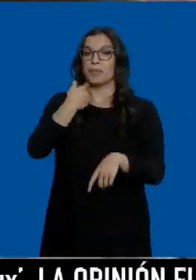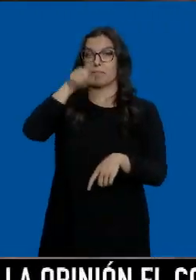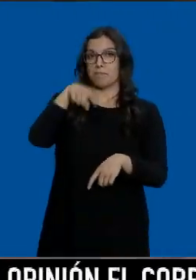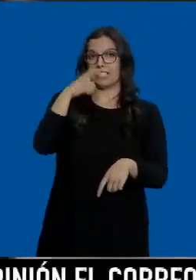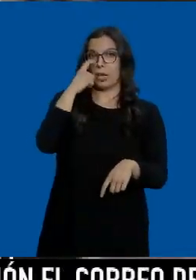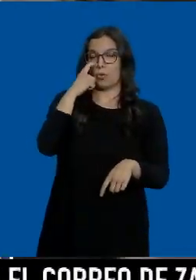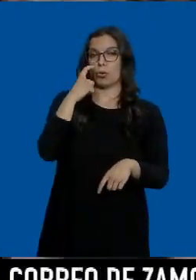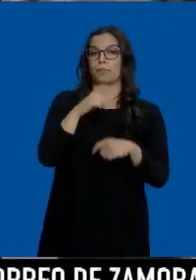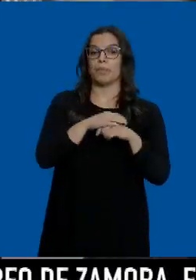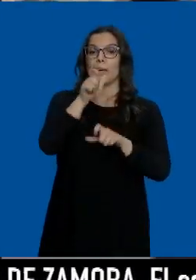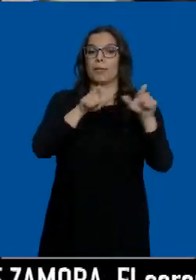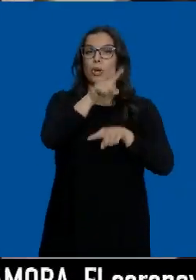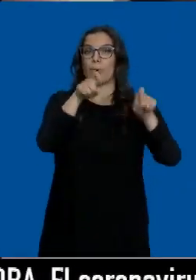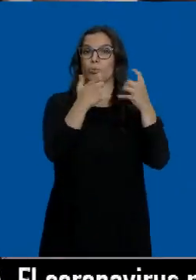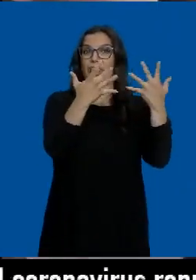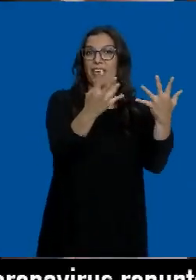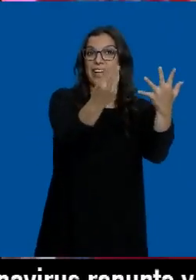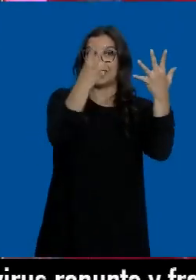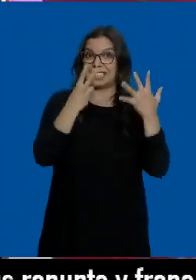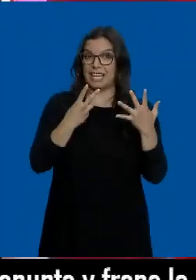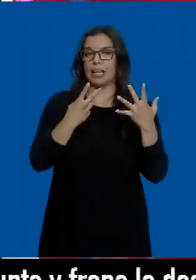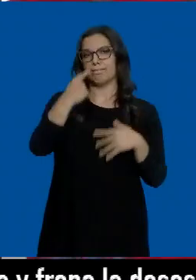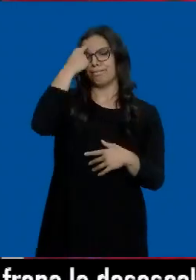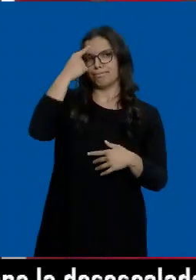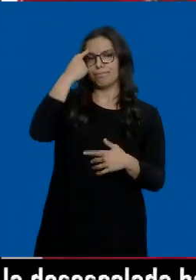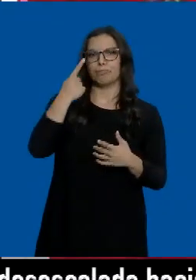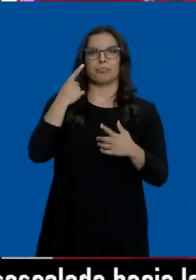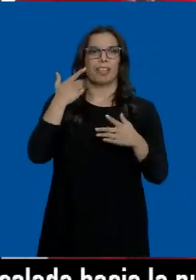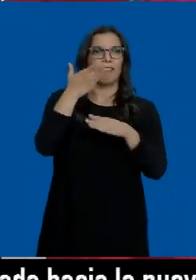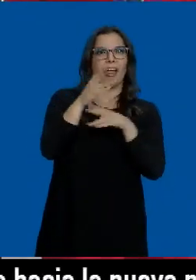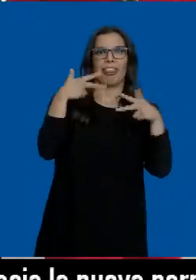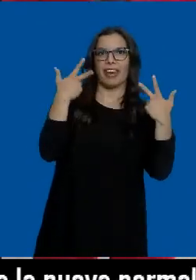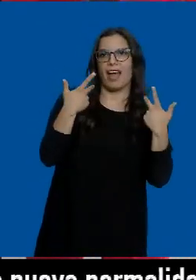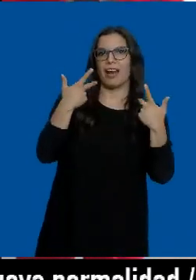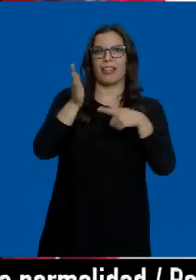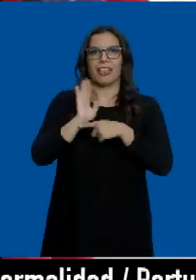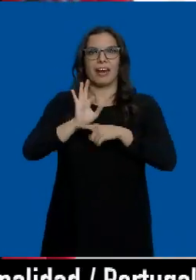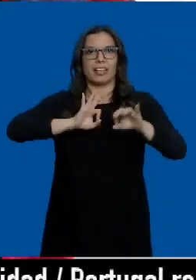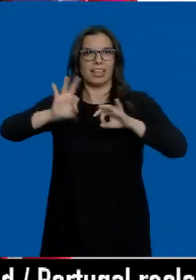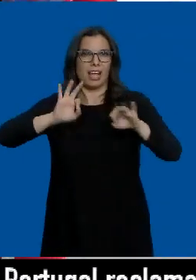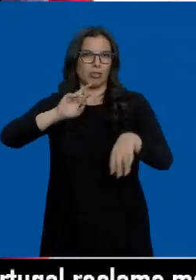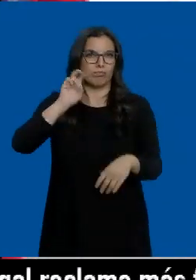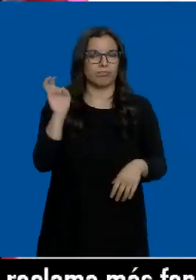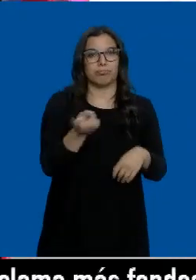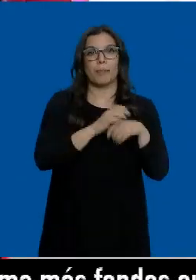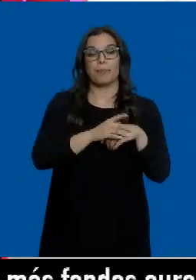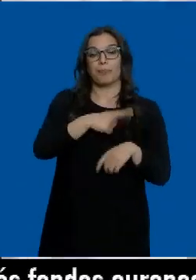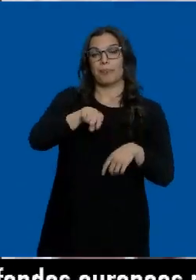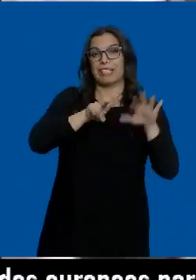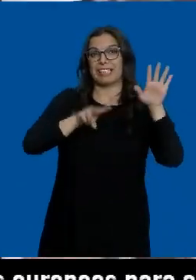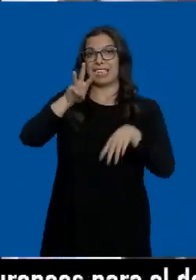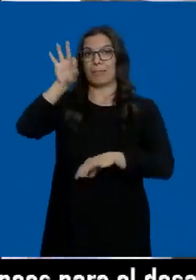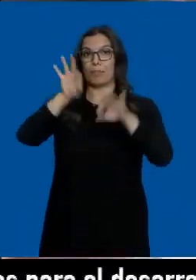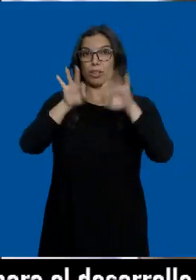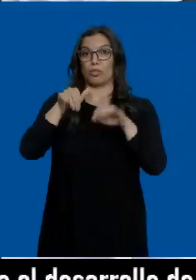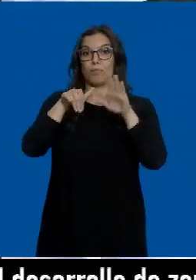del mes de junio, 7 de cada 10 encuestados echan en menos salir a cenar fuera al cine o al teatro y más de un 73